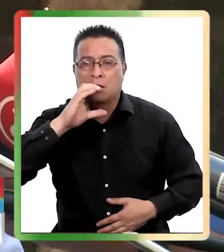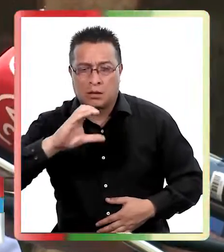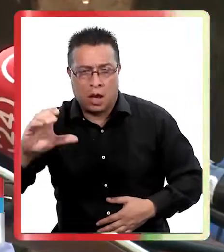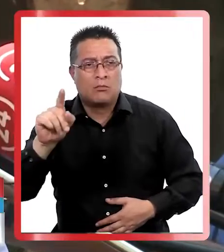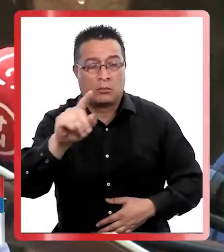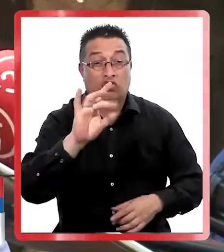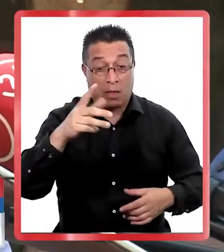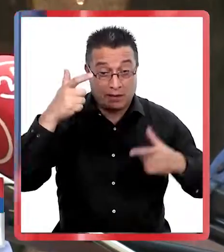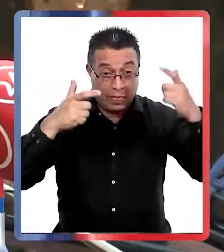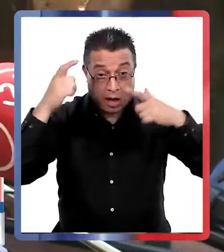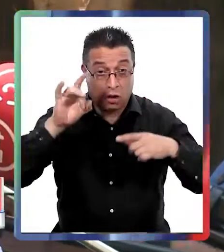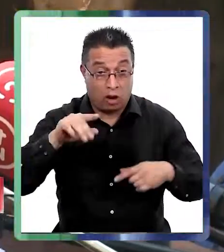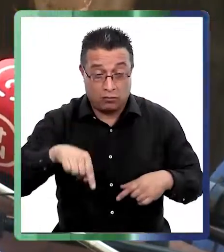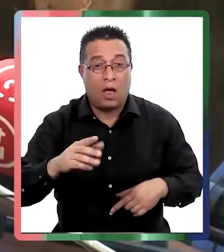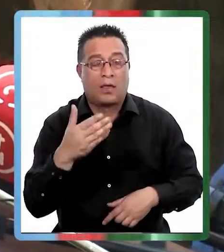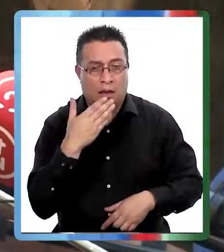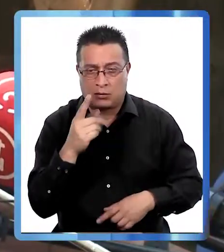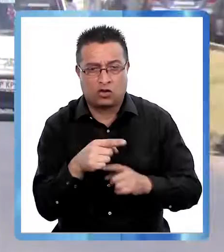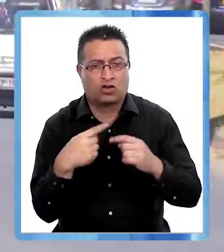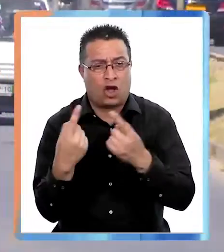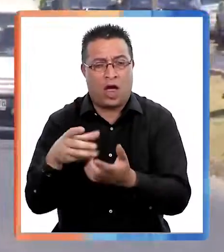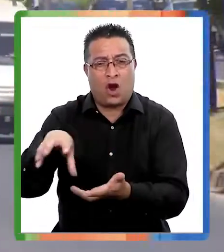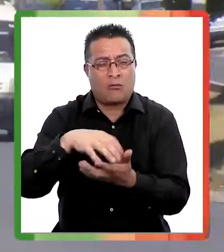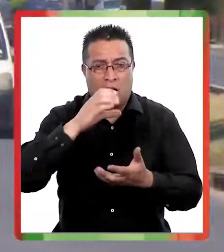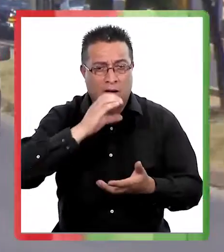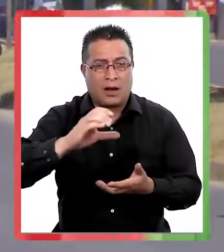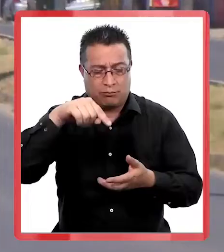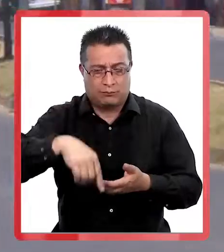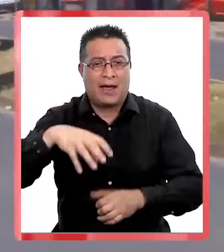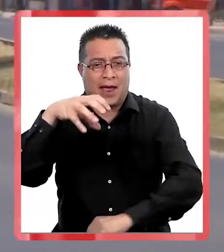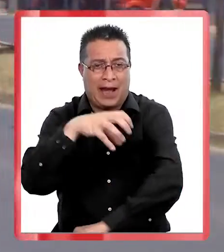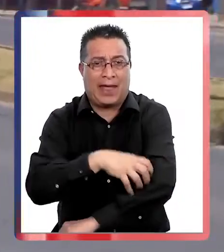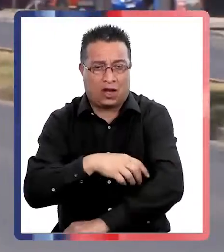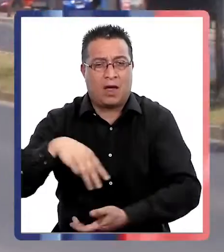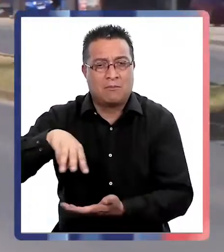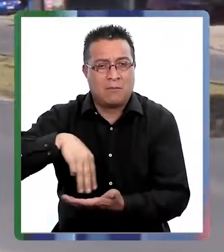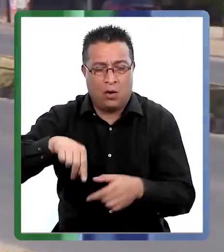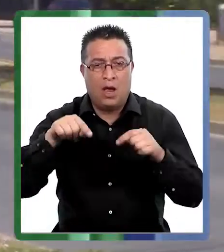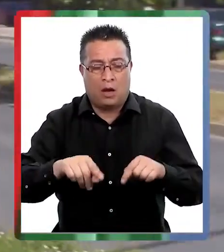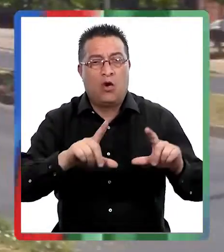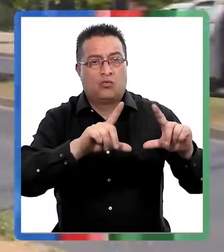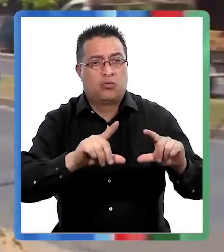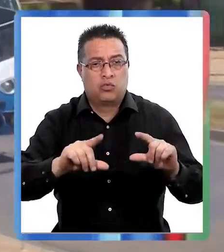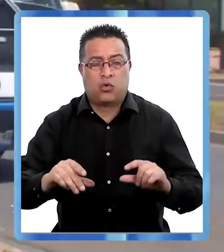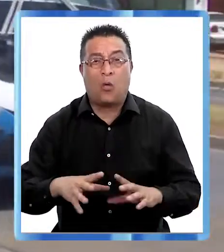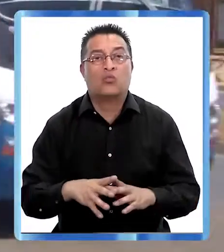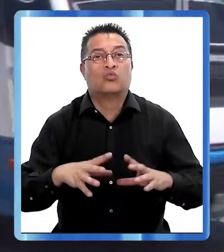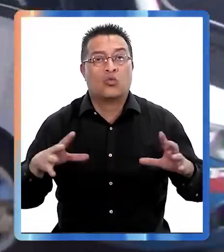las zonas rurales, no solamente en Talca, sino que también prácticamente en todas las comunas rurales de nuestra región vimos disminuido